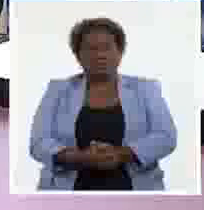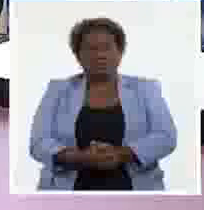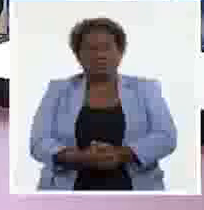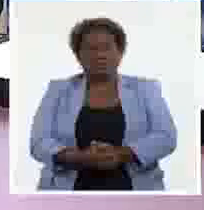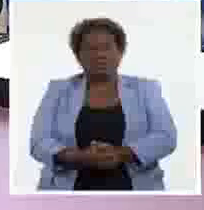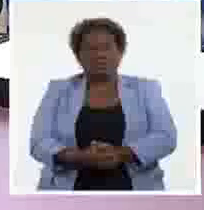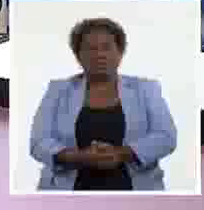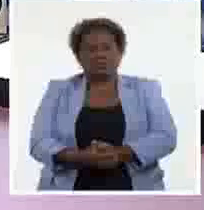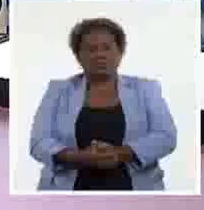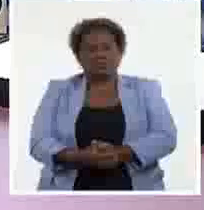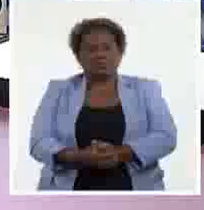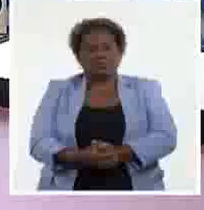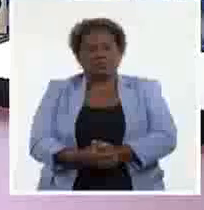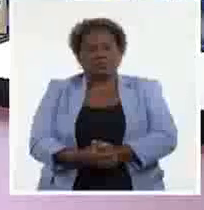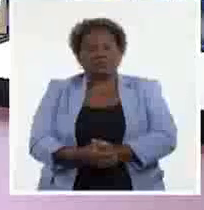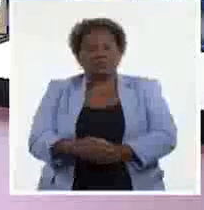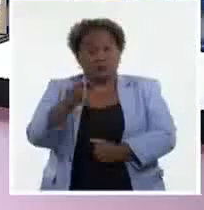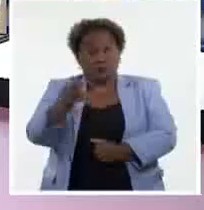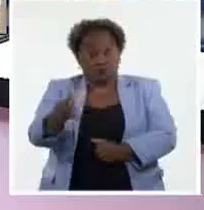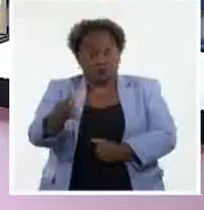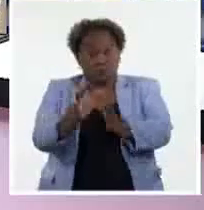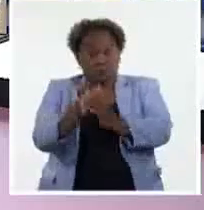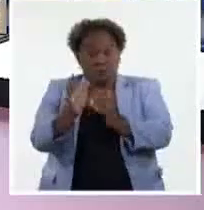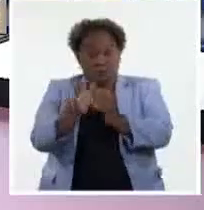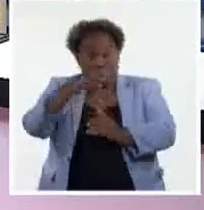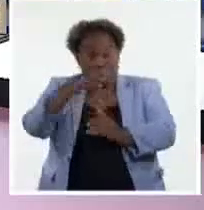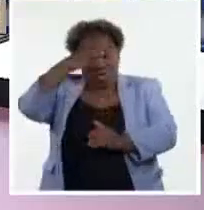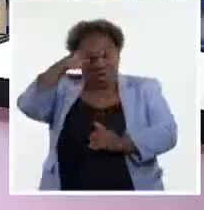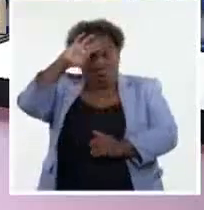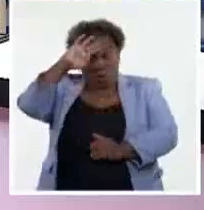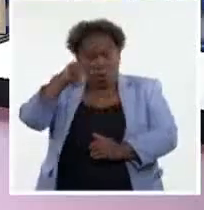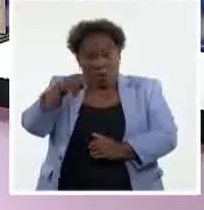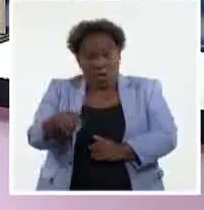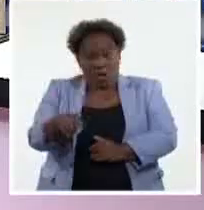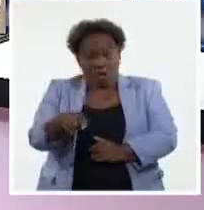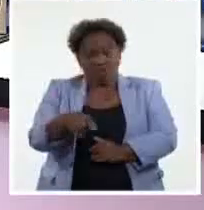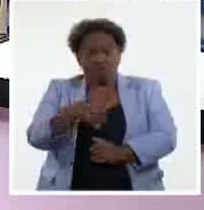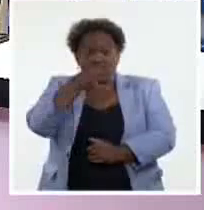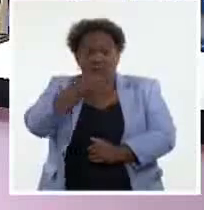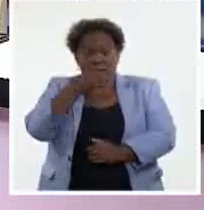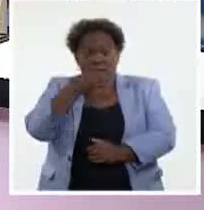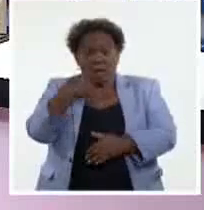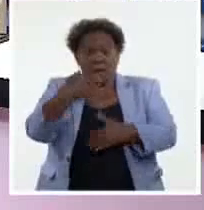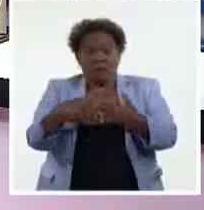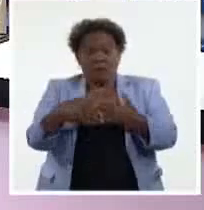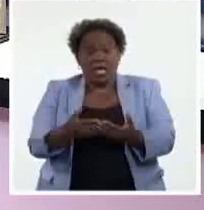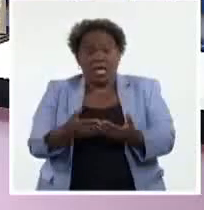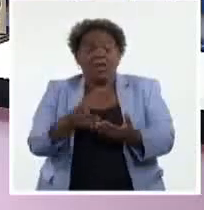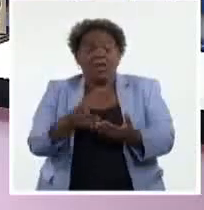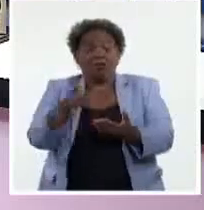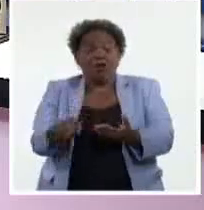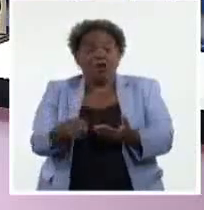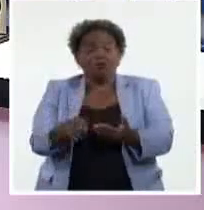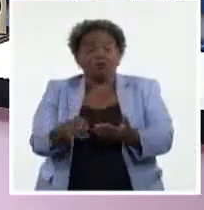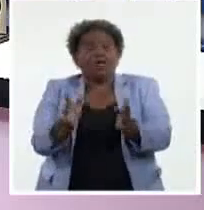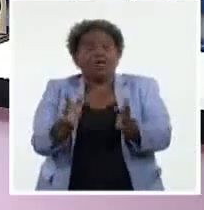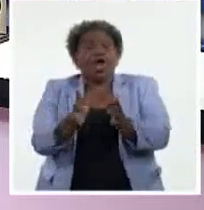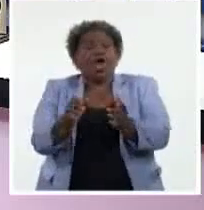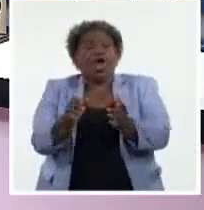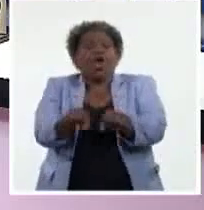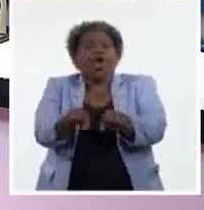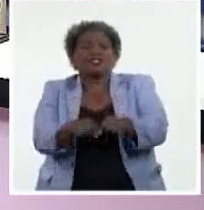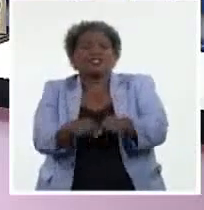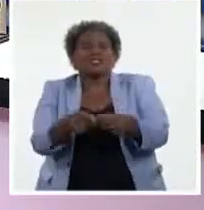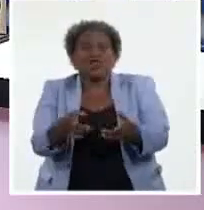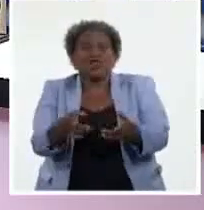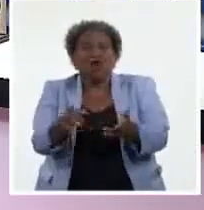En los últimos meses los cubanos hemos afrontado y reportado problemas con la conectividad. Entre los señalamientos más comunes están